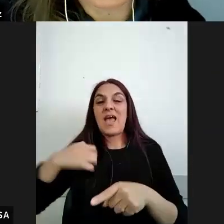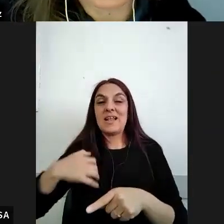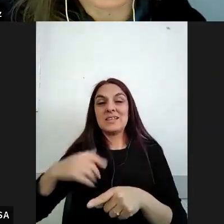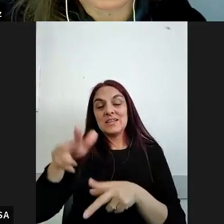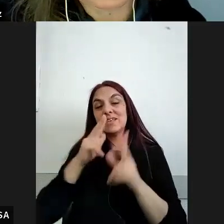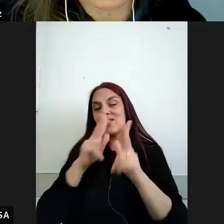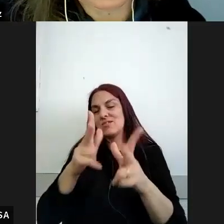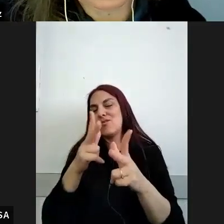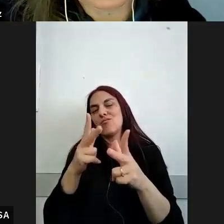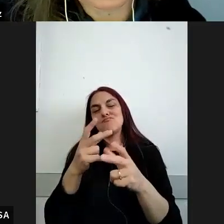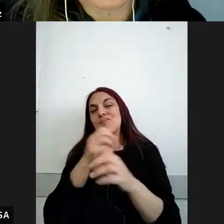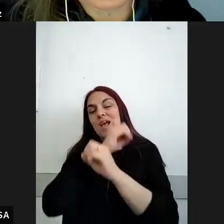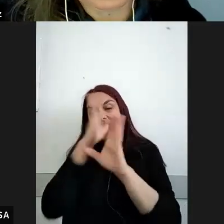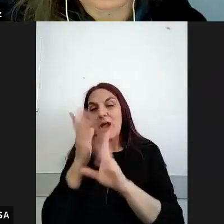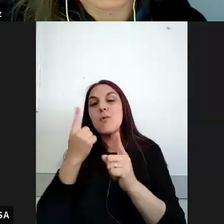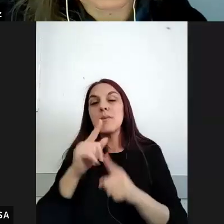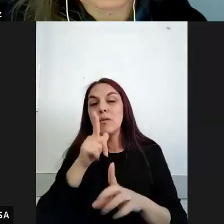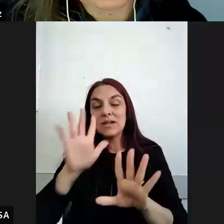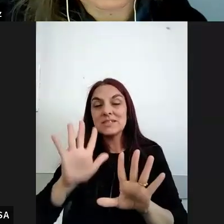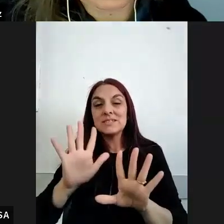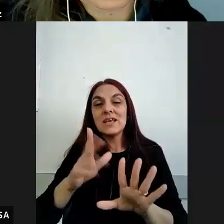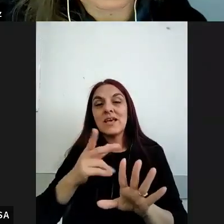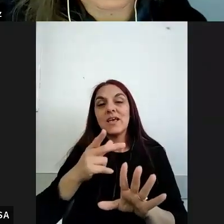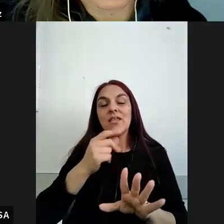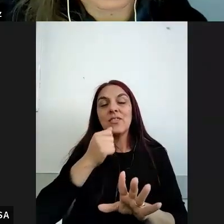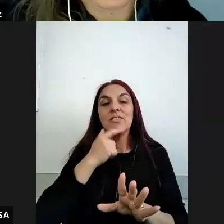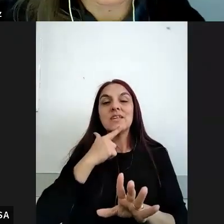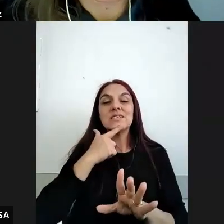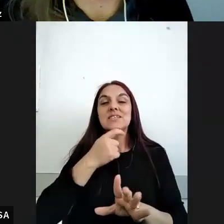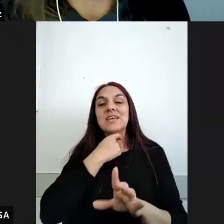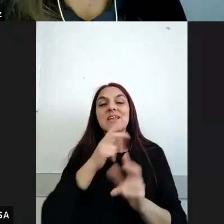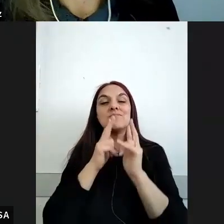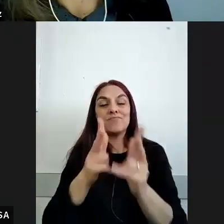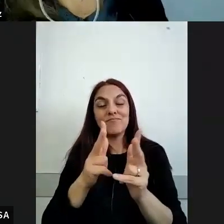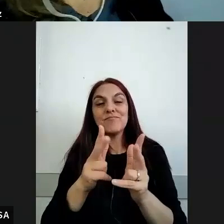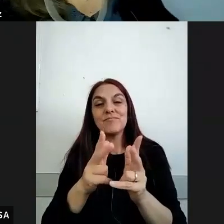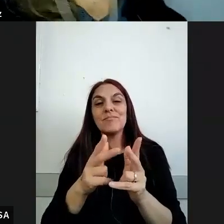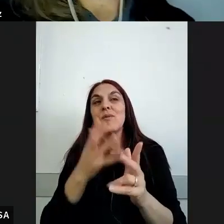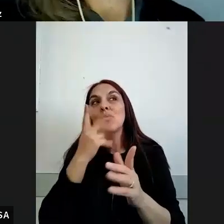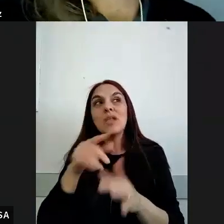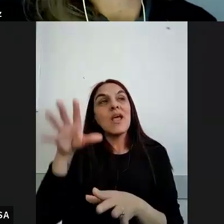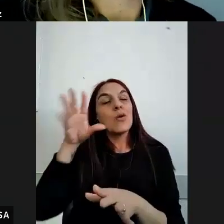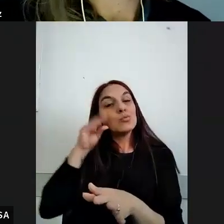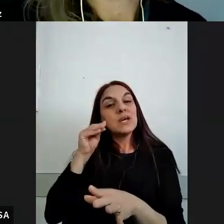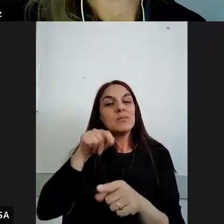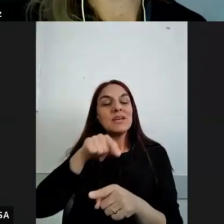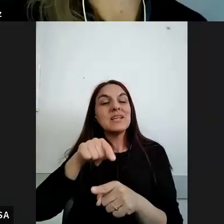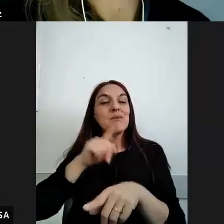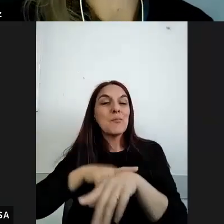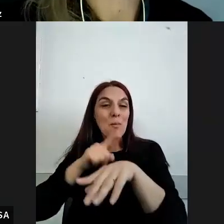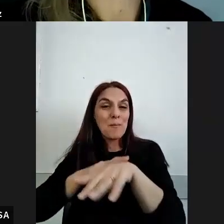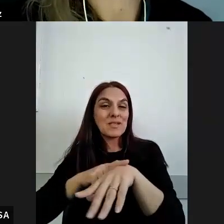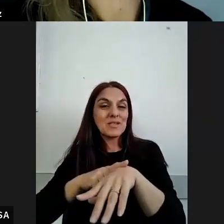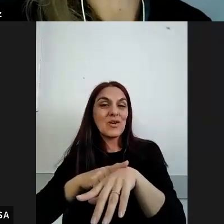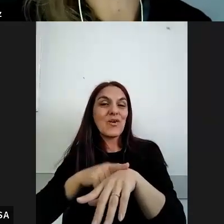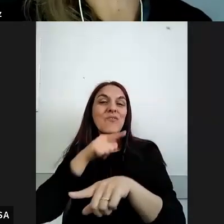muy bien pero me parece que allí Dries pidió la palabra y estaría bueno escucharlo también porque esta es la parte que a Dries le